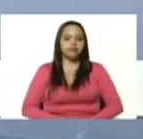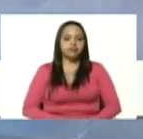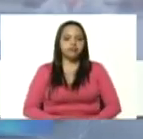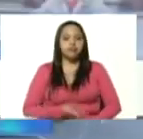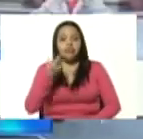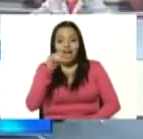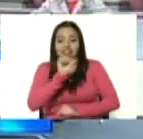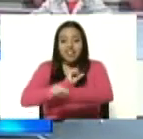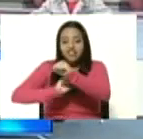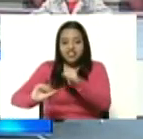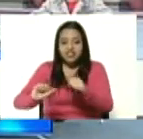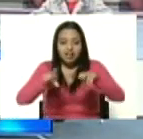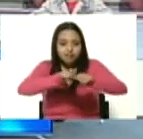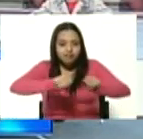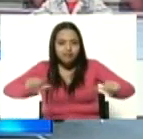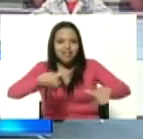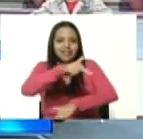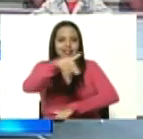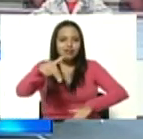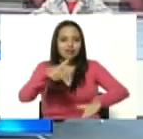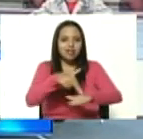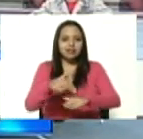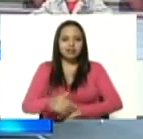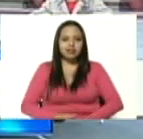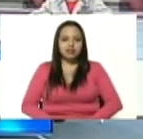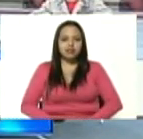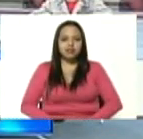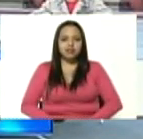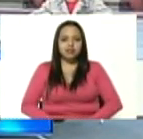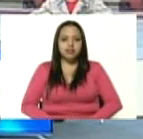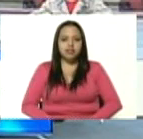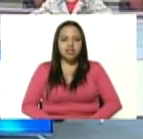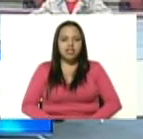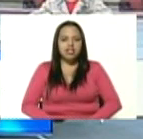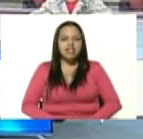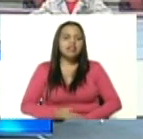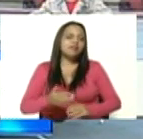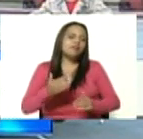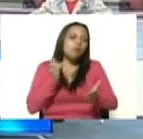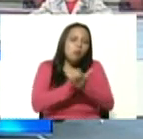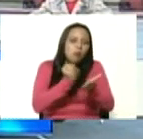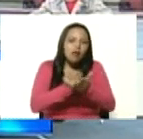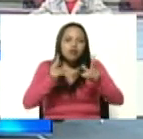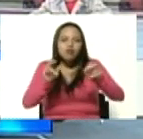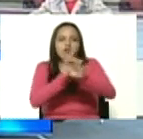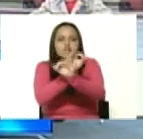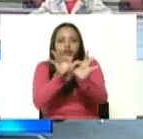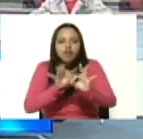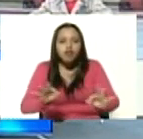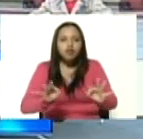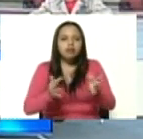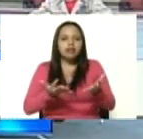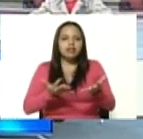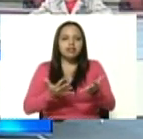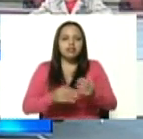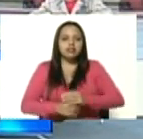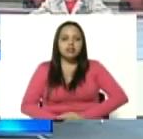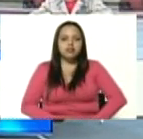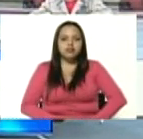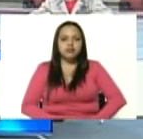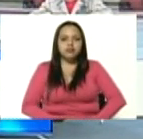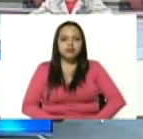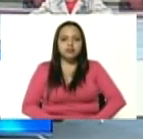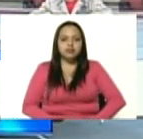la defensa del territorio nacional en la prueba de las nuevas tácticas de la del método táctico